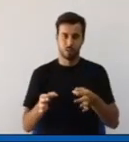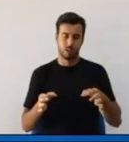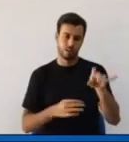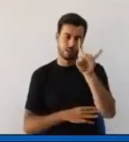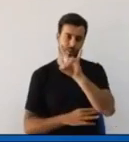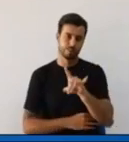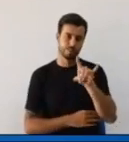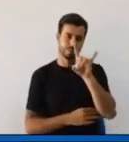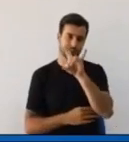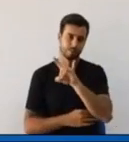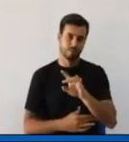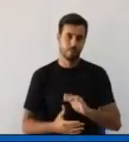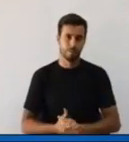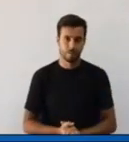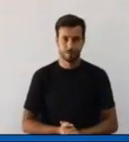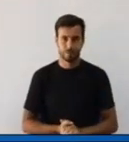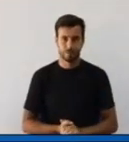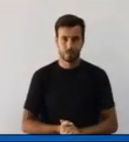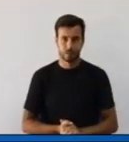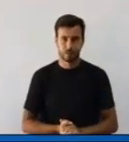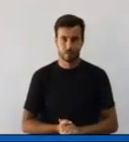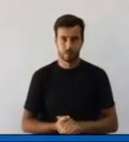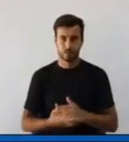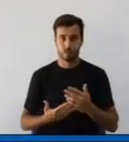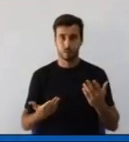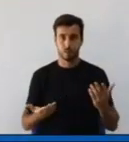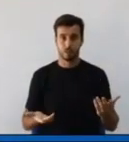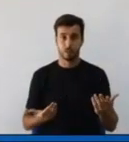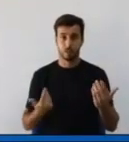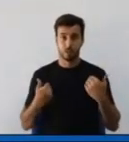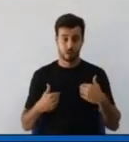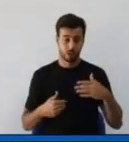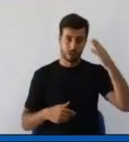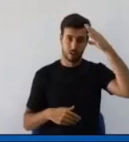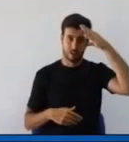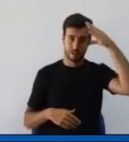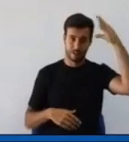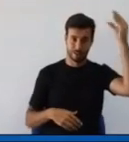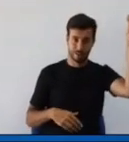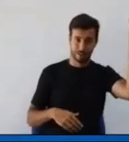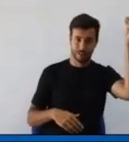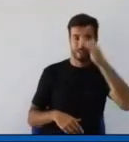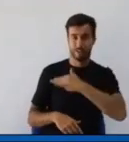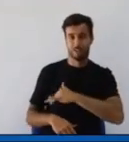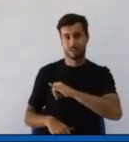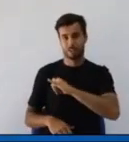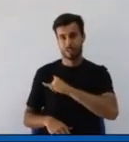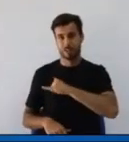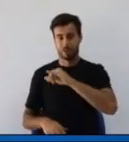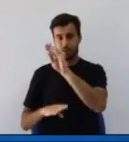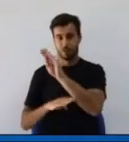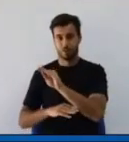Ya he mantenido los primeros contactos con el presidente del Cabildo de Fuerteventura para aunar esfuerzos en ese sentido.